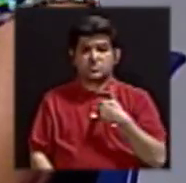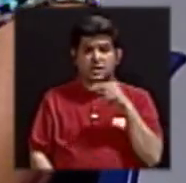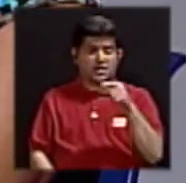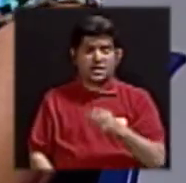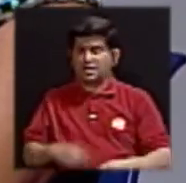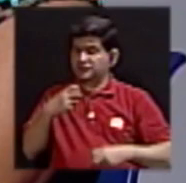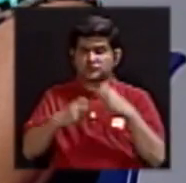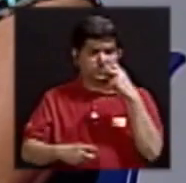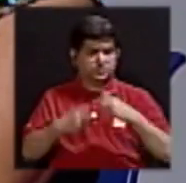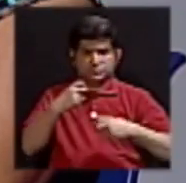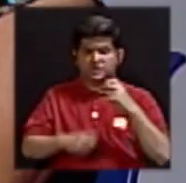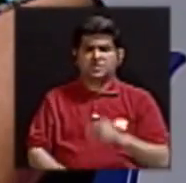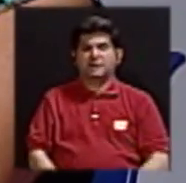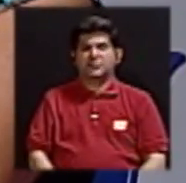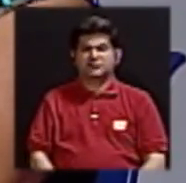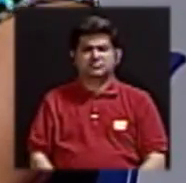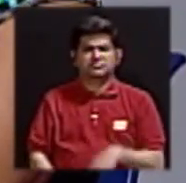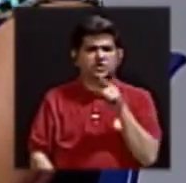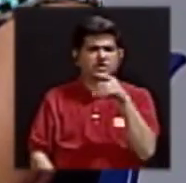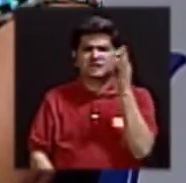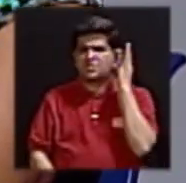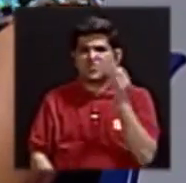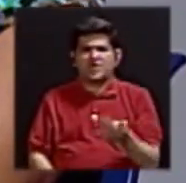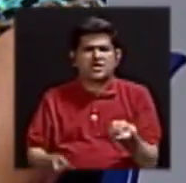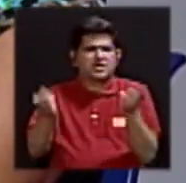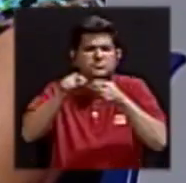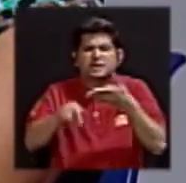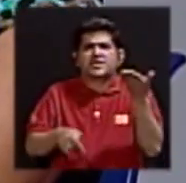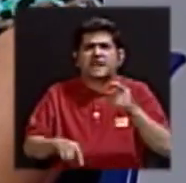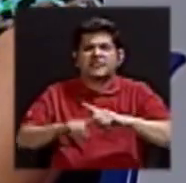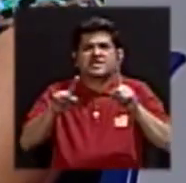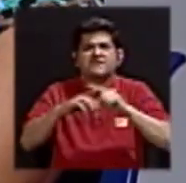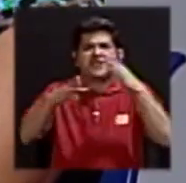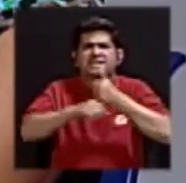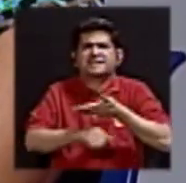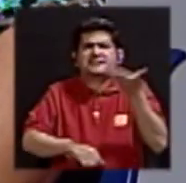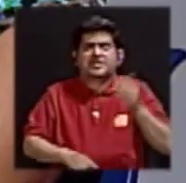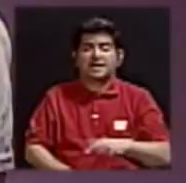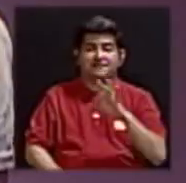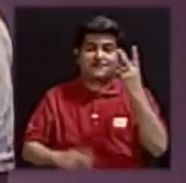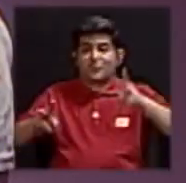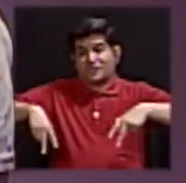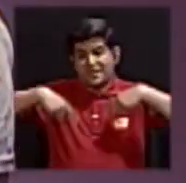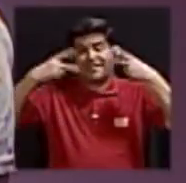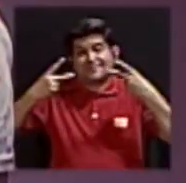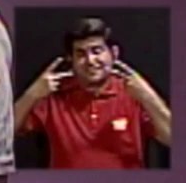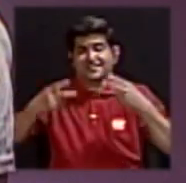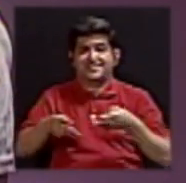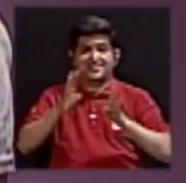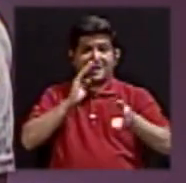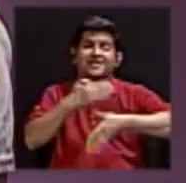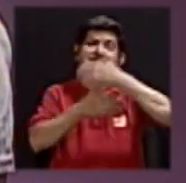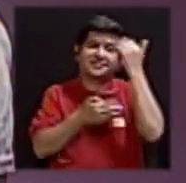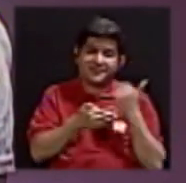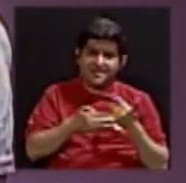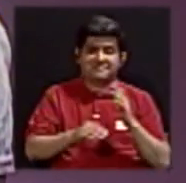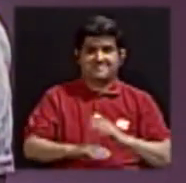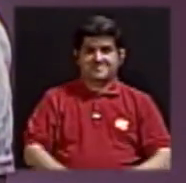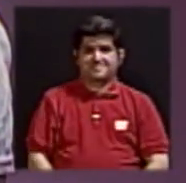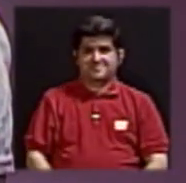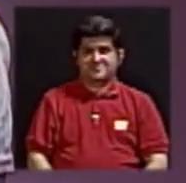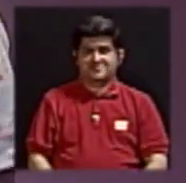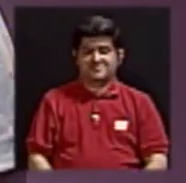malestares. ¿Qué pasaba con ellas? ¿Qué era lo que hacían diferente? El estilo de vida, lo que estábamos conversando, ¿verdad?